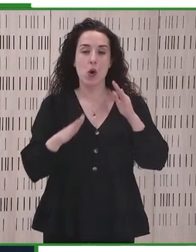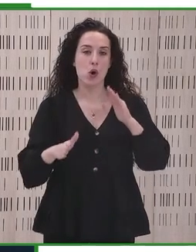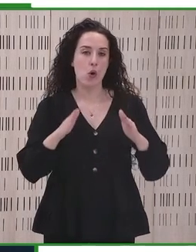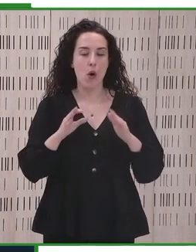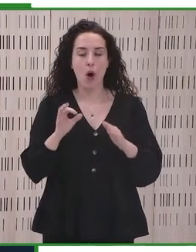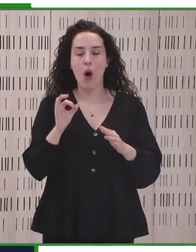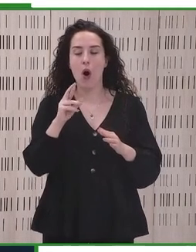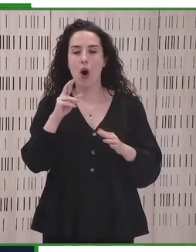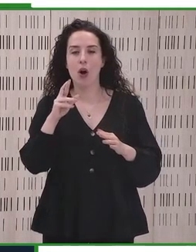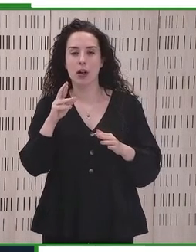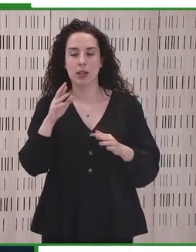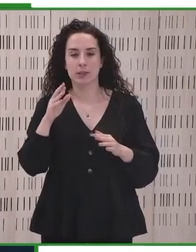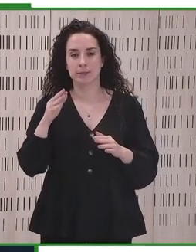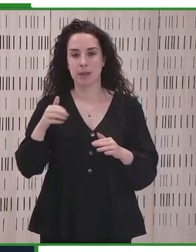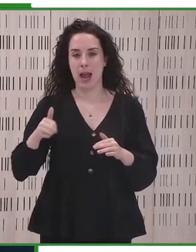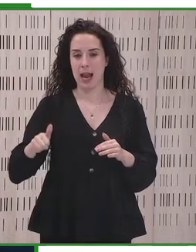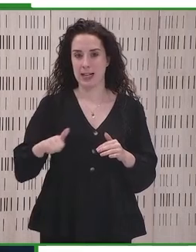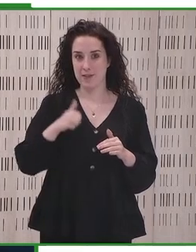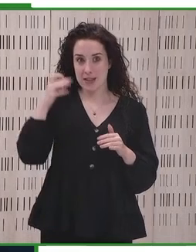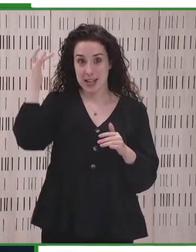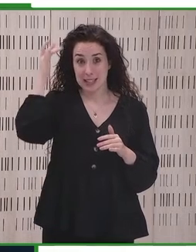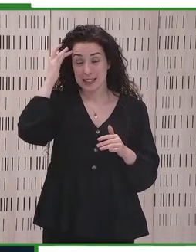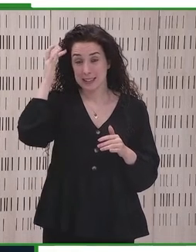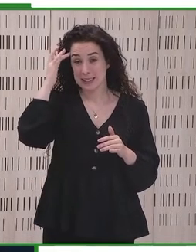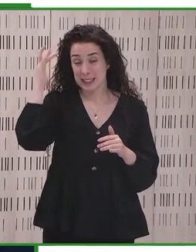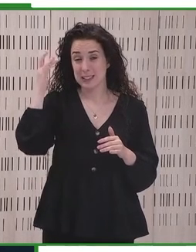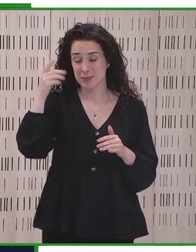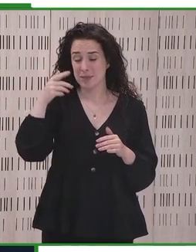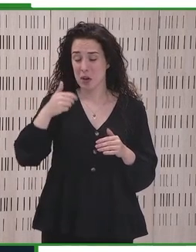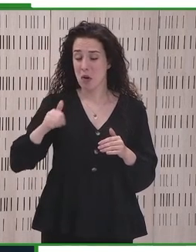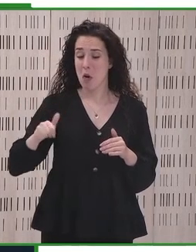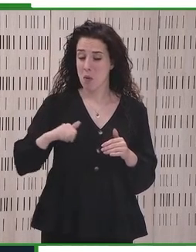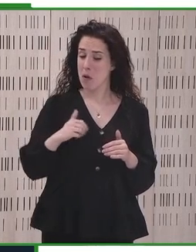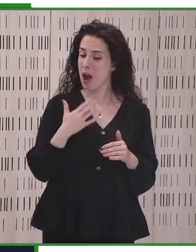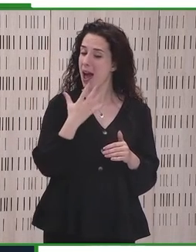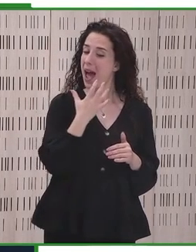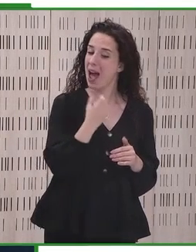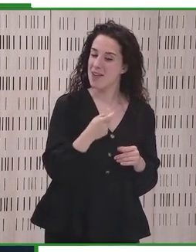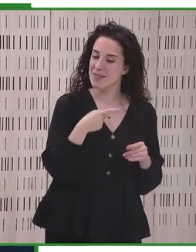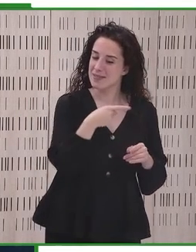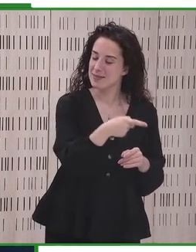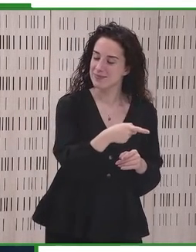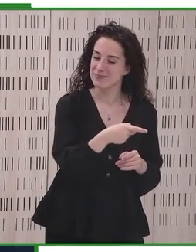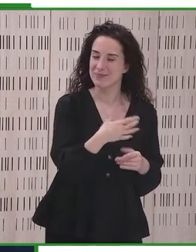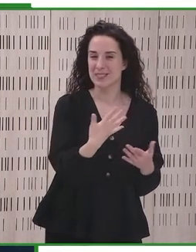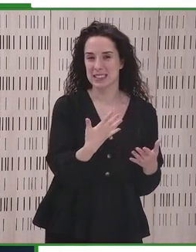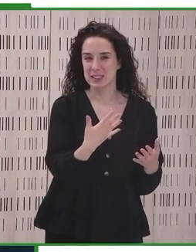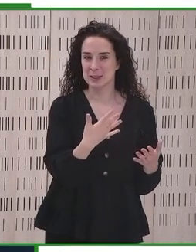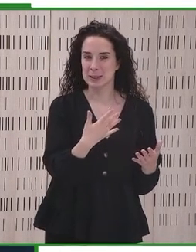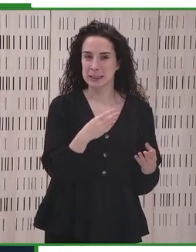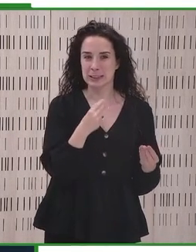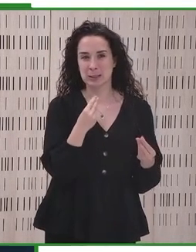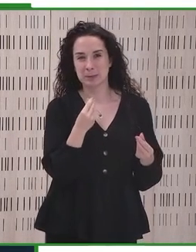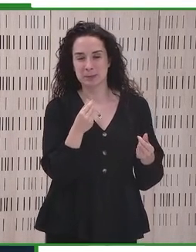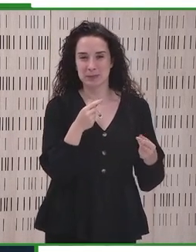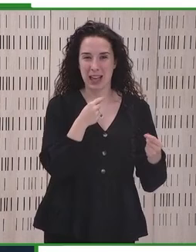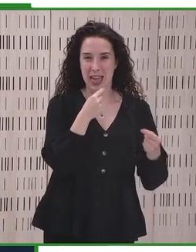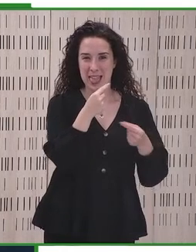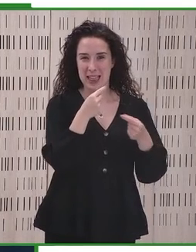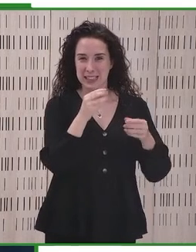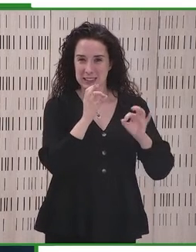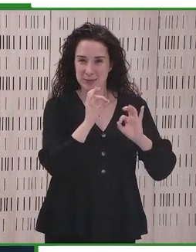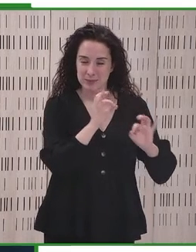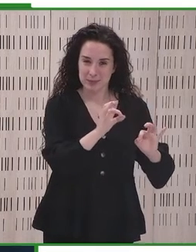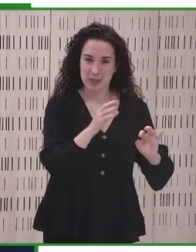Entonces, nuevas tecnologías como la robótica, la inteligencia artificial están ahí, están en desarrollo,